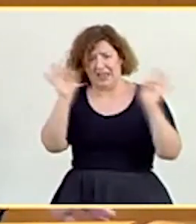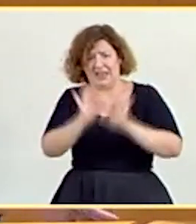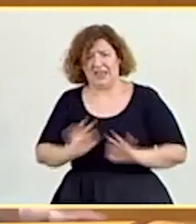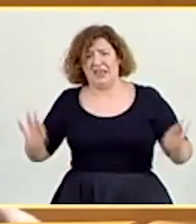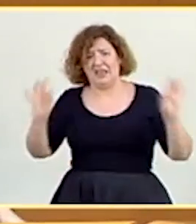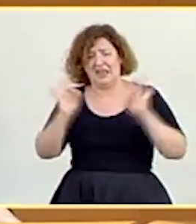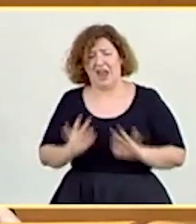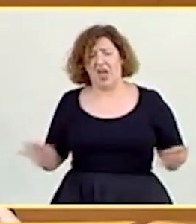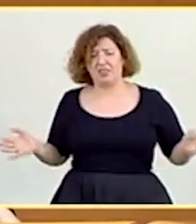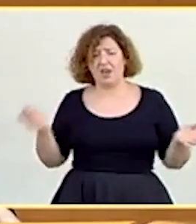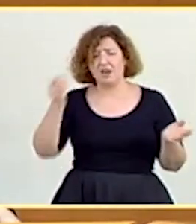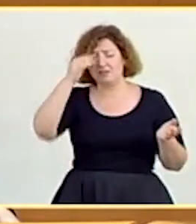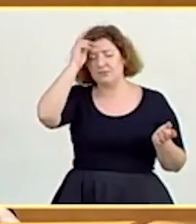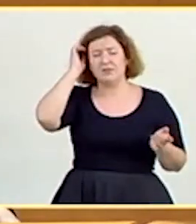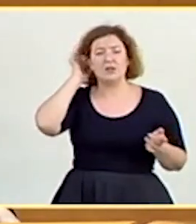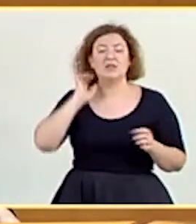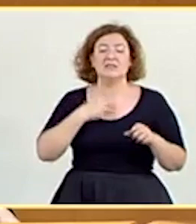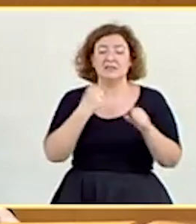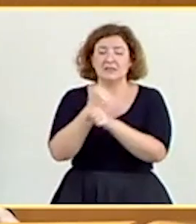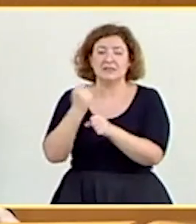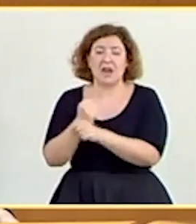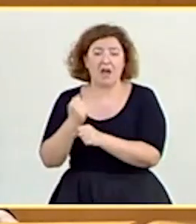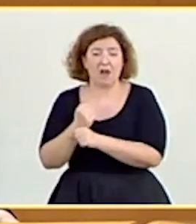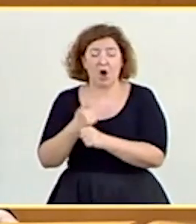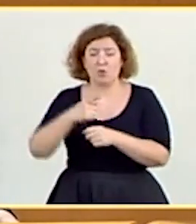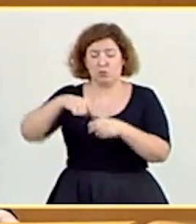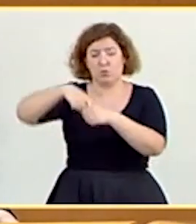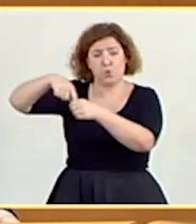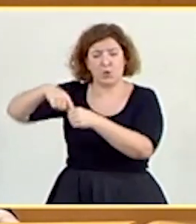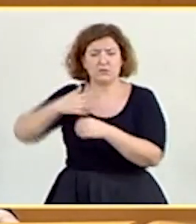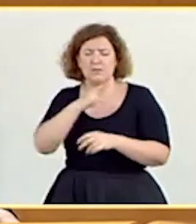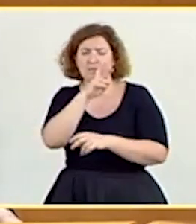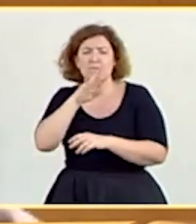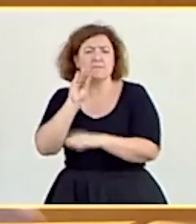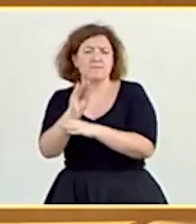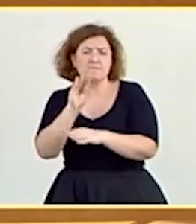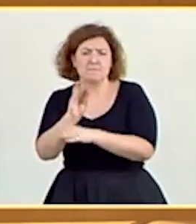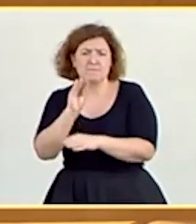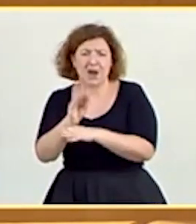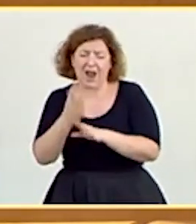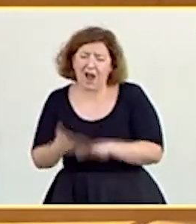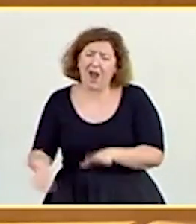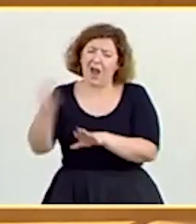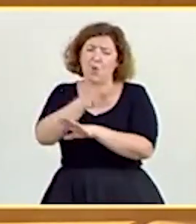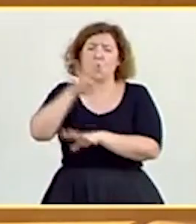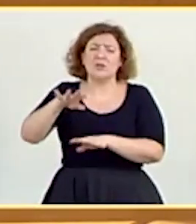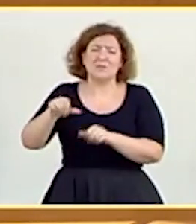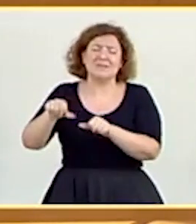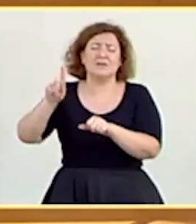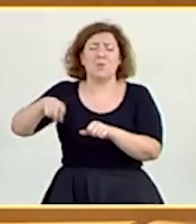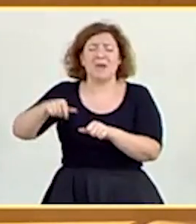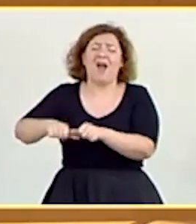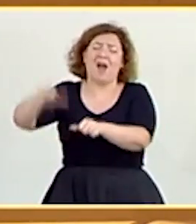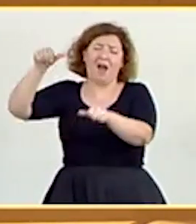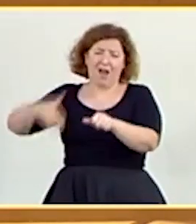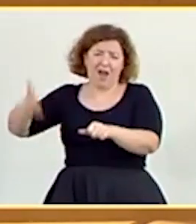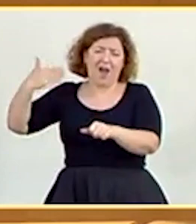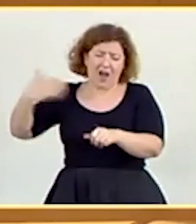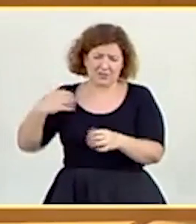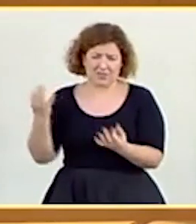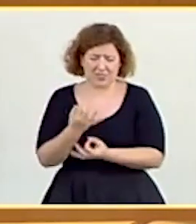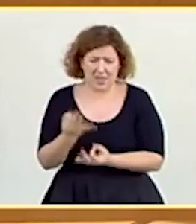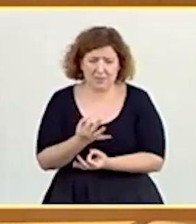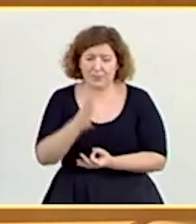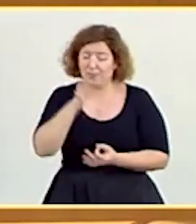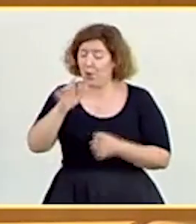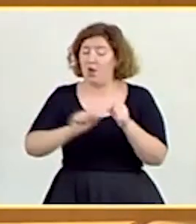garantizara los puestos de trabajo de Nissan cuatro meses antes de cerrar la empresa. ¿Por qué? Pues porque somos muy conscientes de que, evidentemente, la pandemia